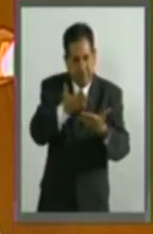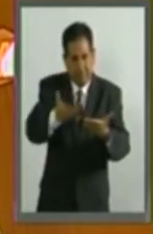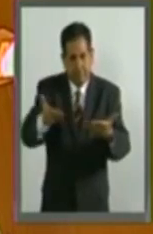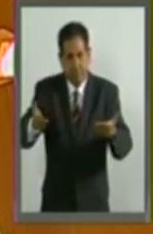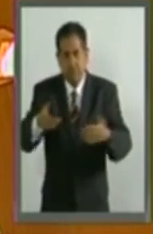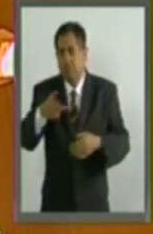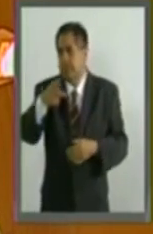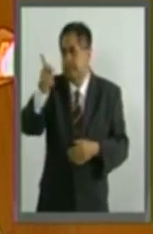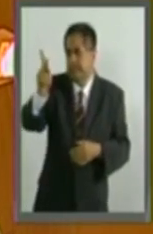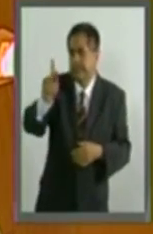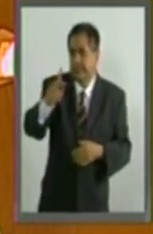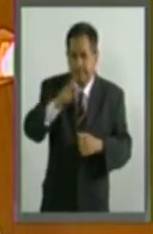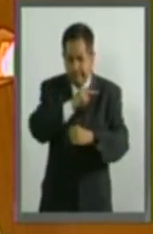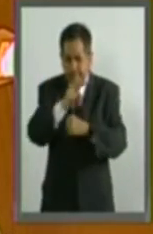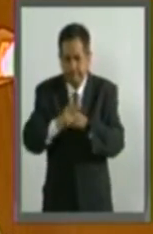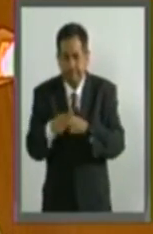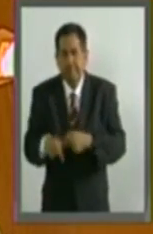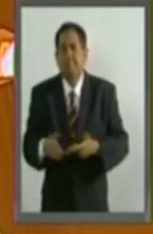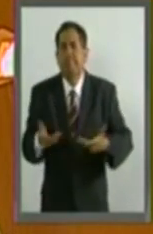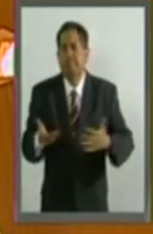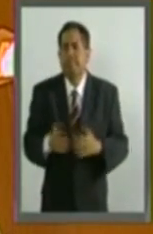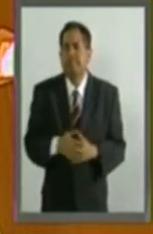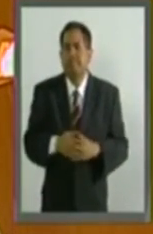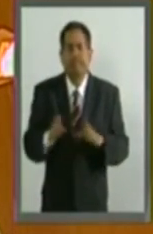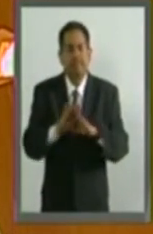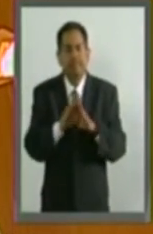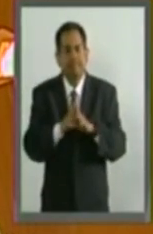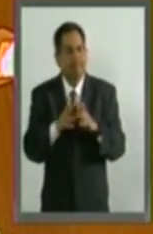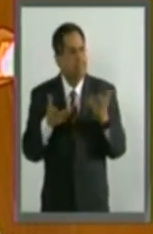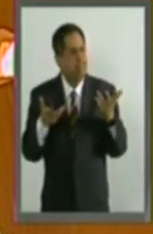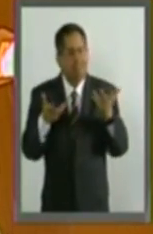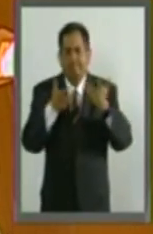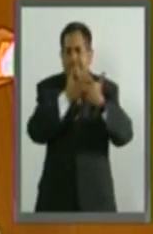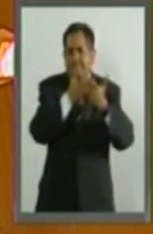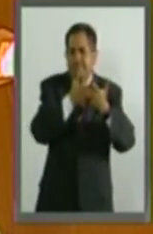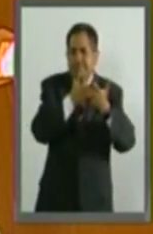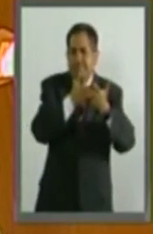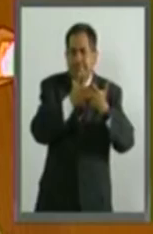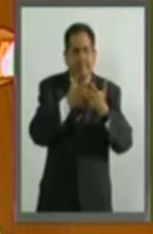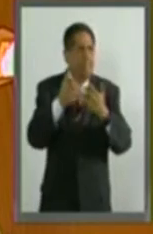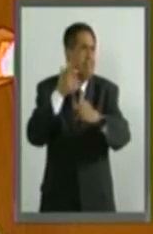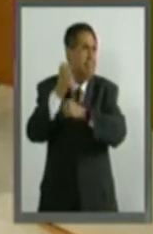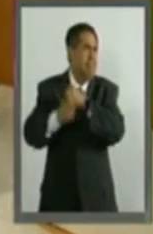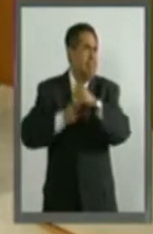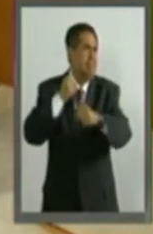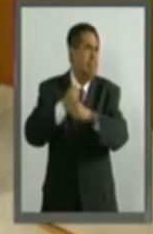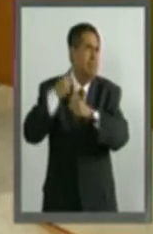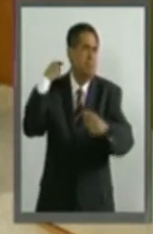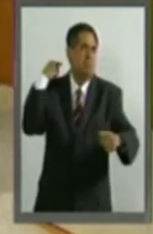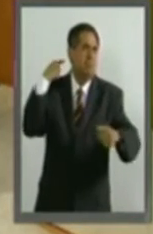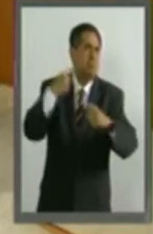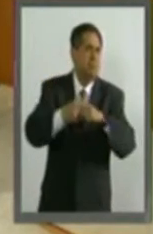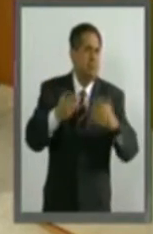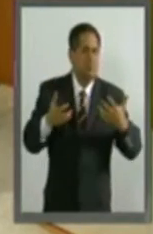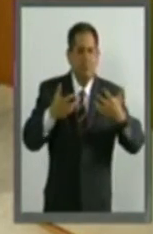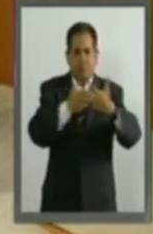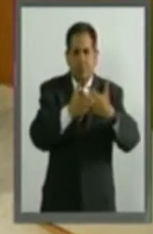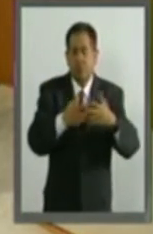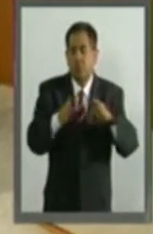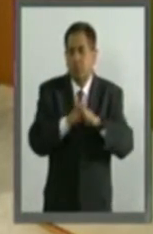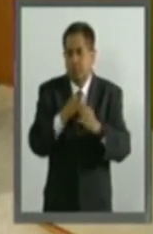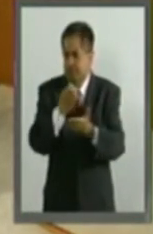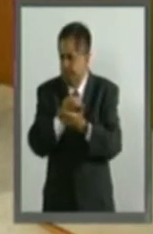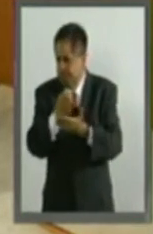con un país que tiene una vertebración y una articulación histórica, legendaria en materia